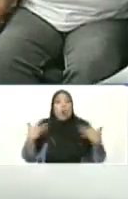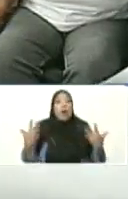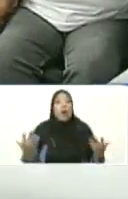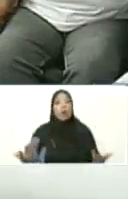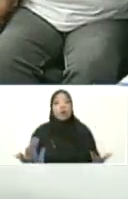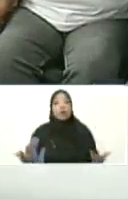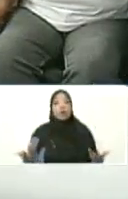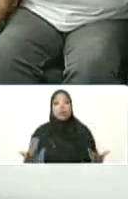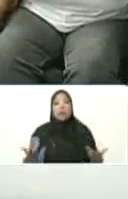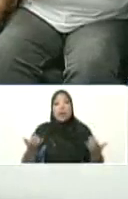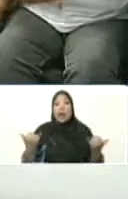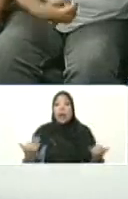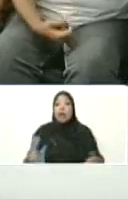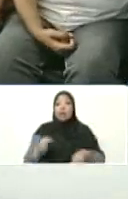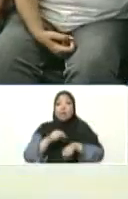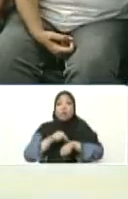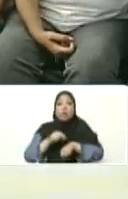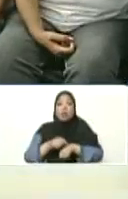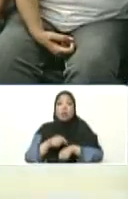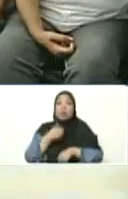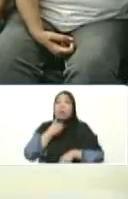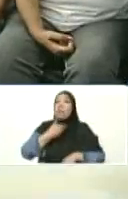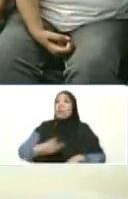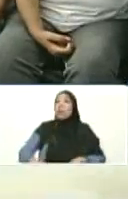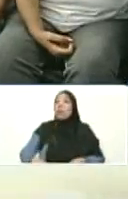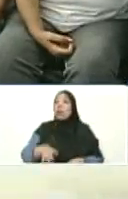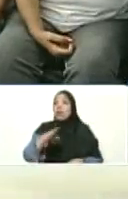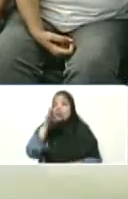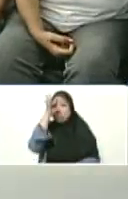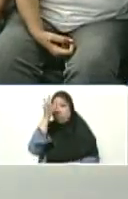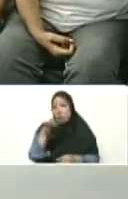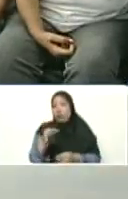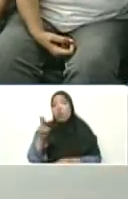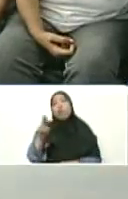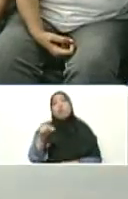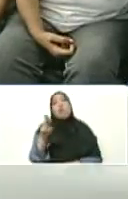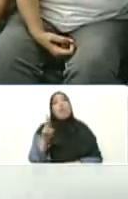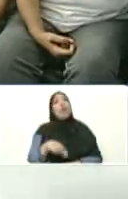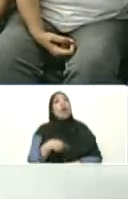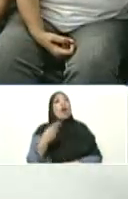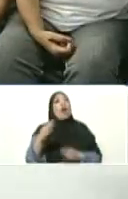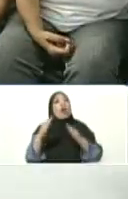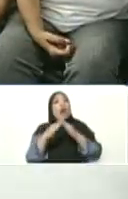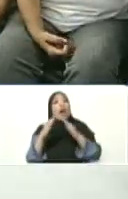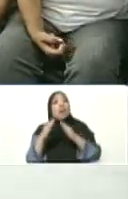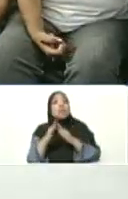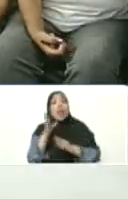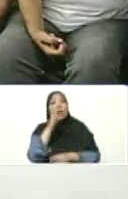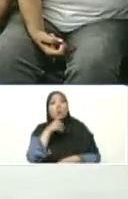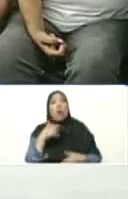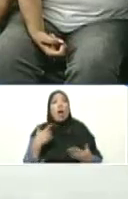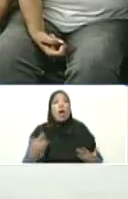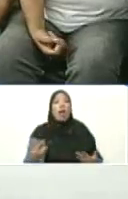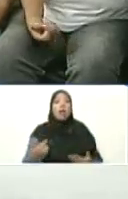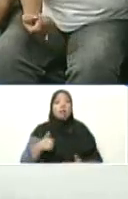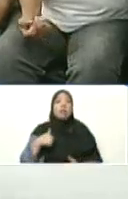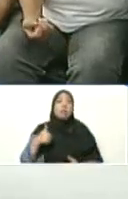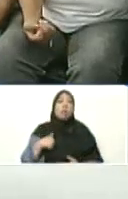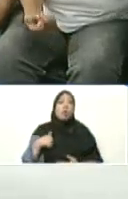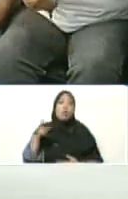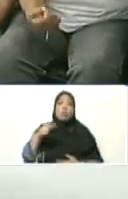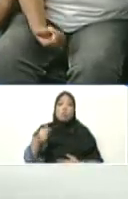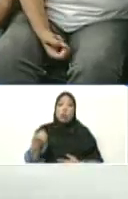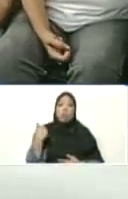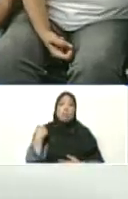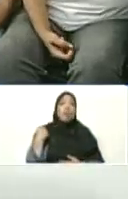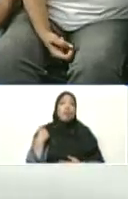Había momentos en que yo perdía la fe y decía que bueno, algún día me tocará. Entonces, pues miren,